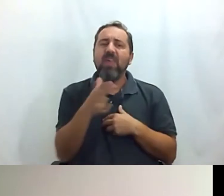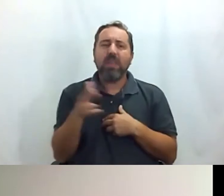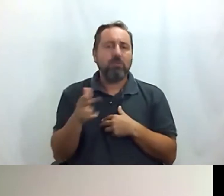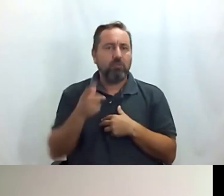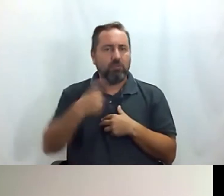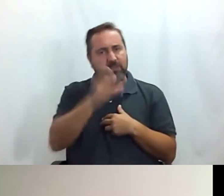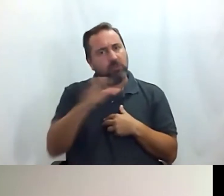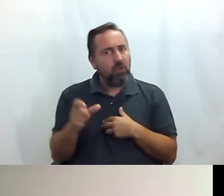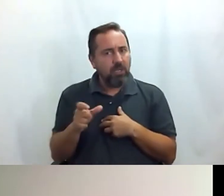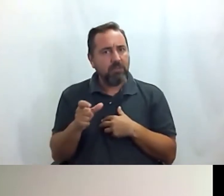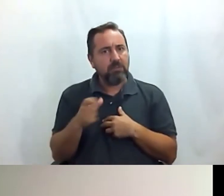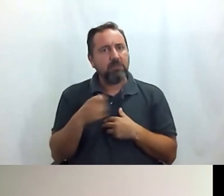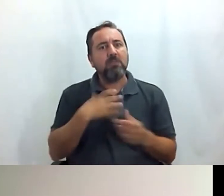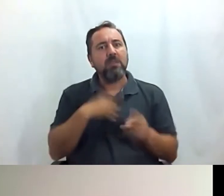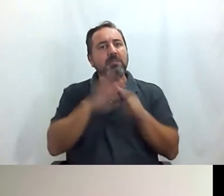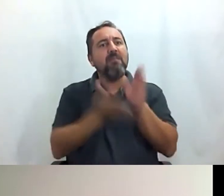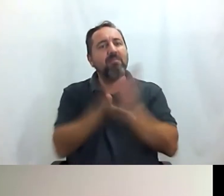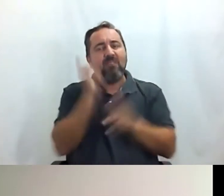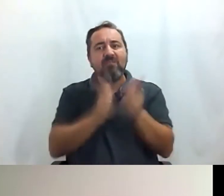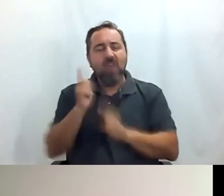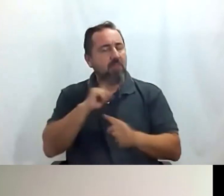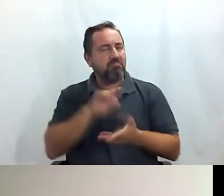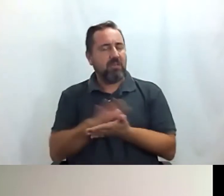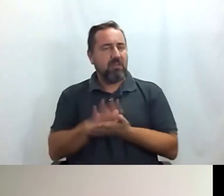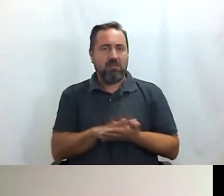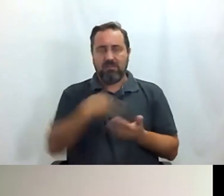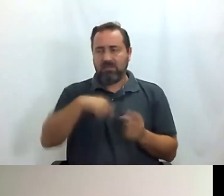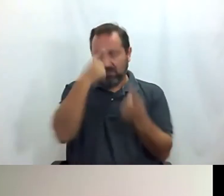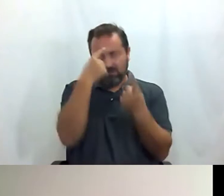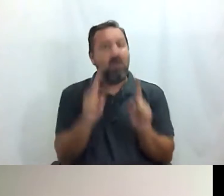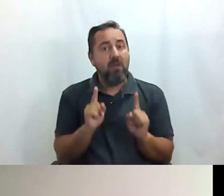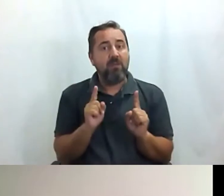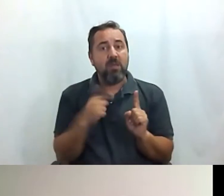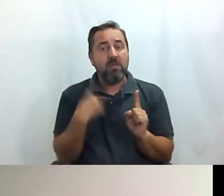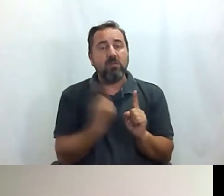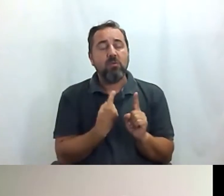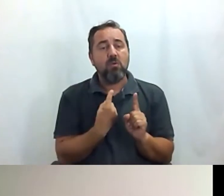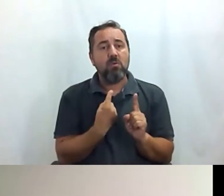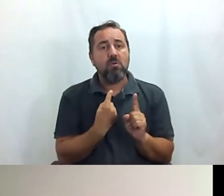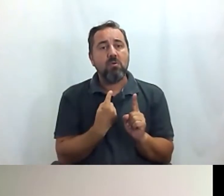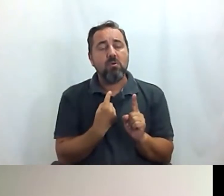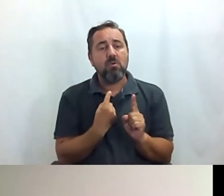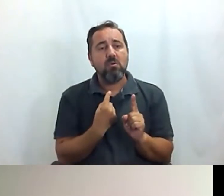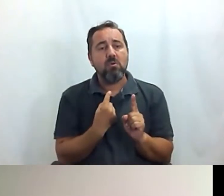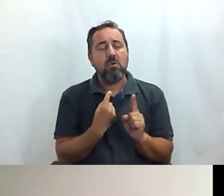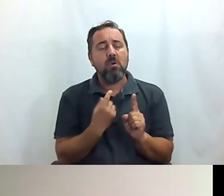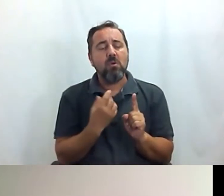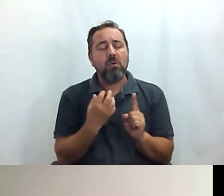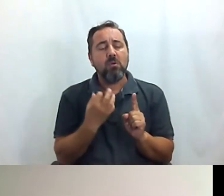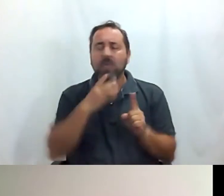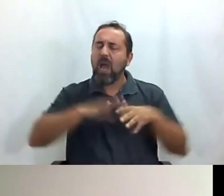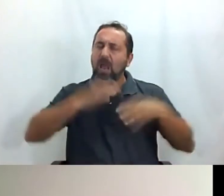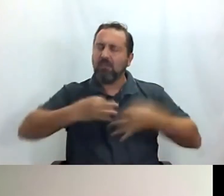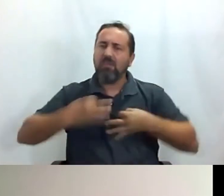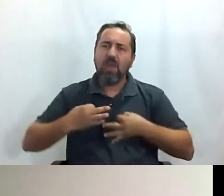personas a poder viajar con toda tranquilidad, sabiendo que va a estar garantizado